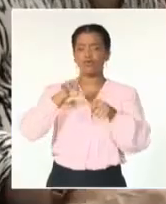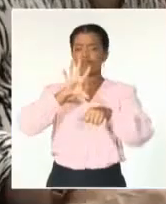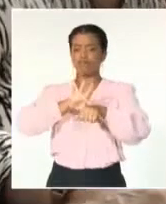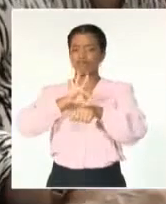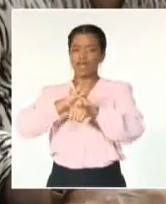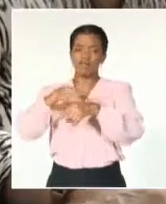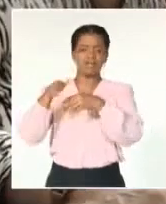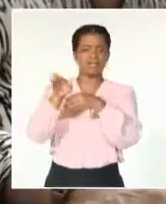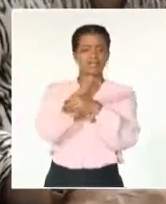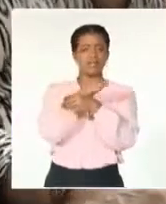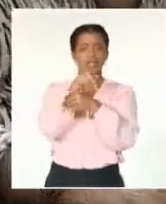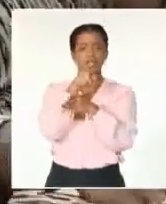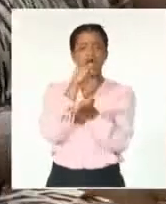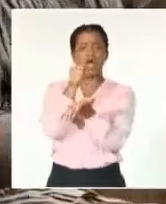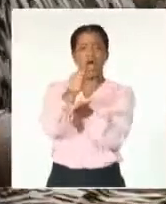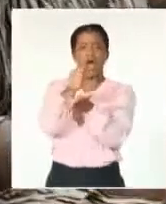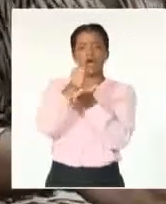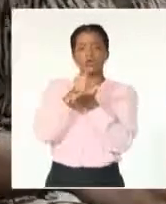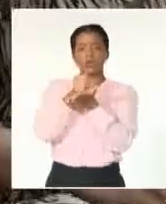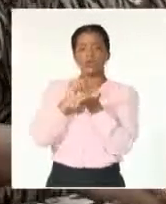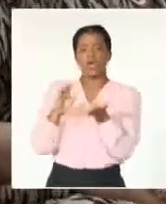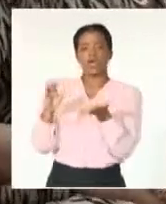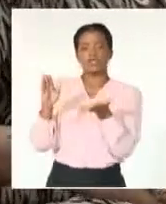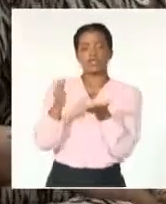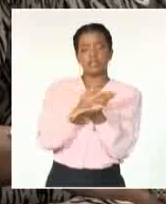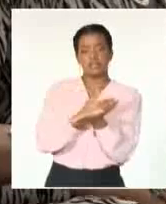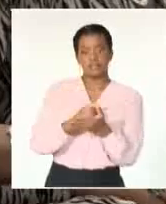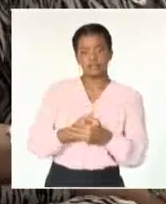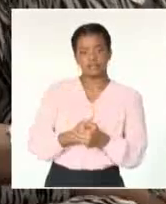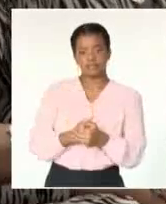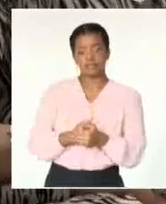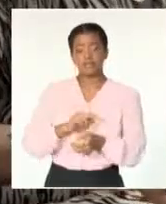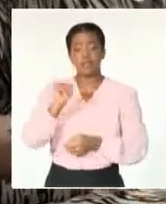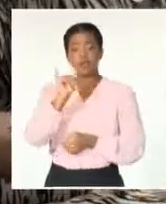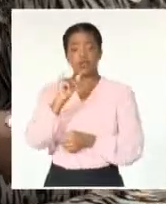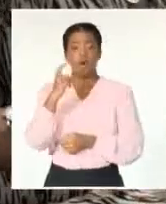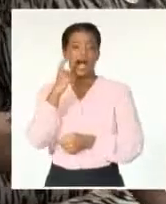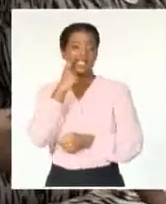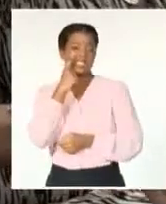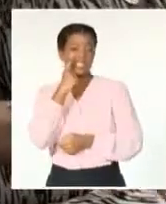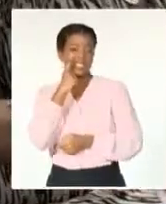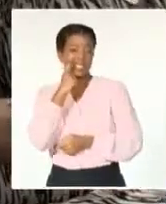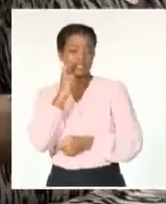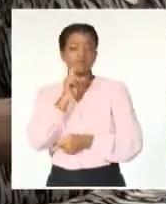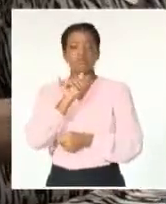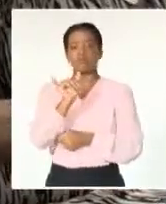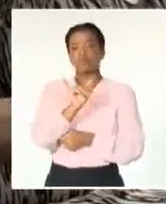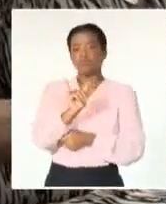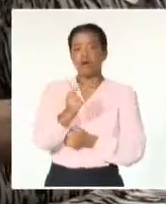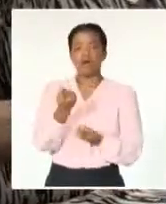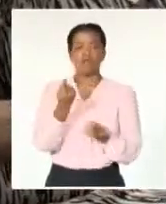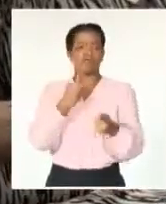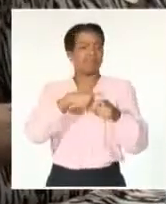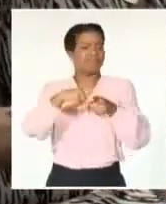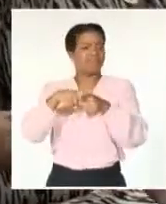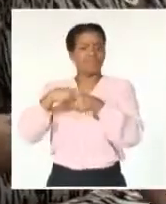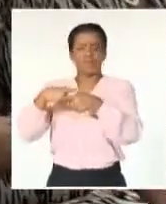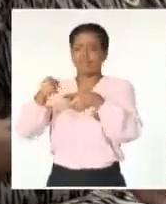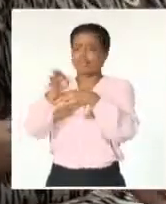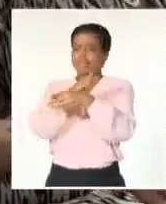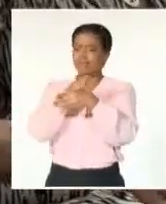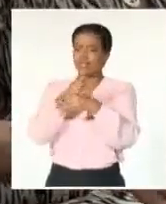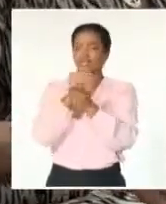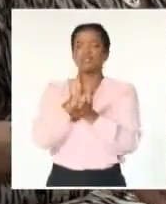enfermedades bacterianas, enfermedades virales, también el campo de la estomatología, la oftalmología y otras afecciones también de otras